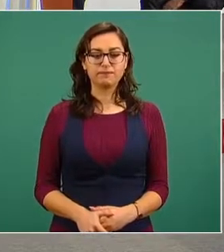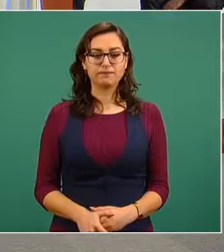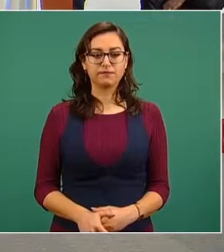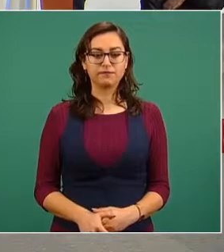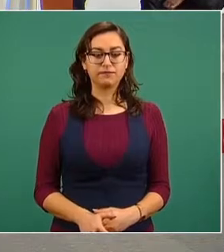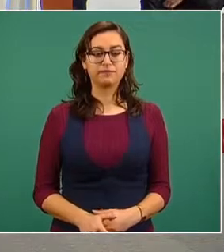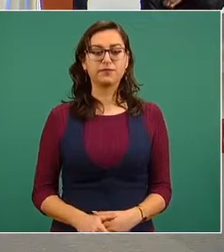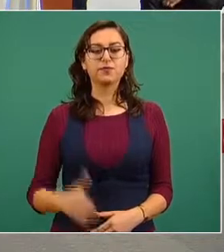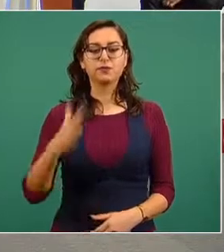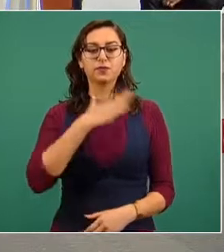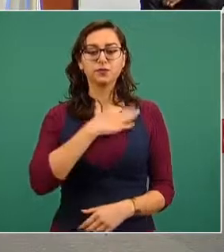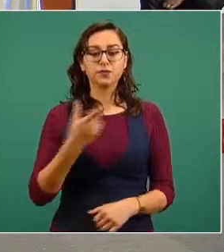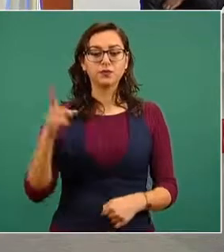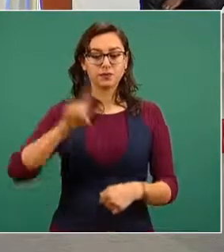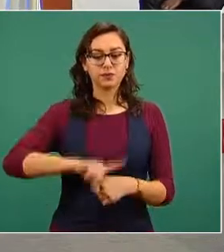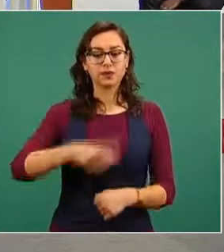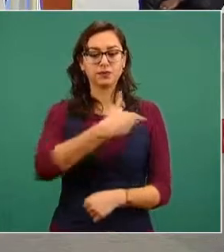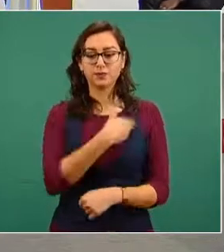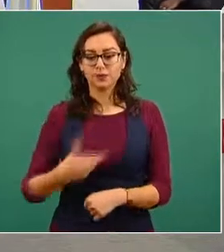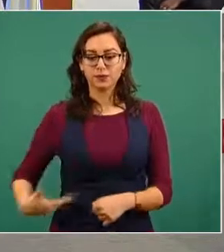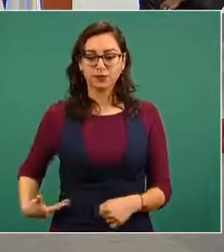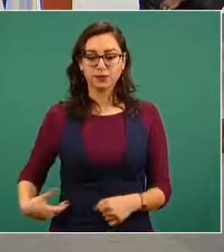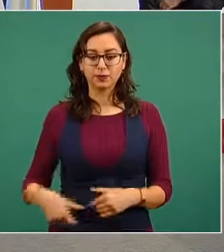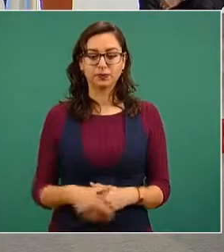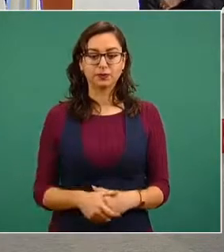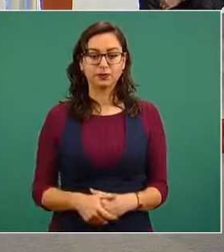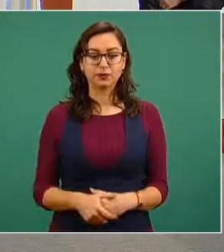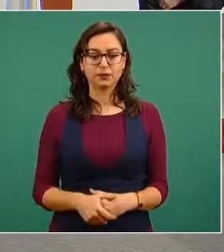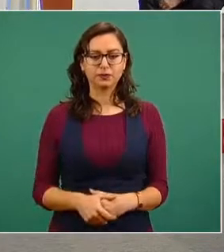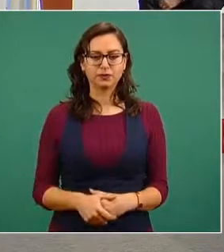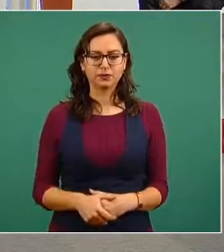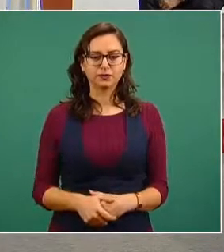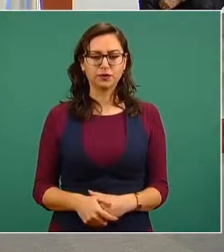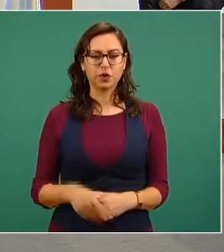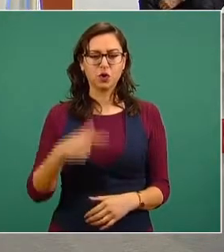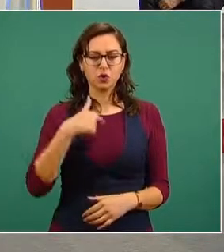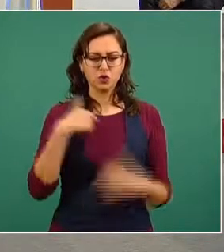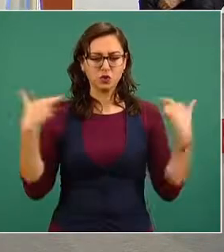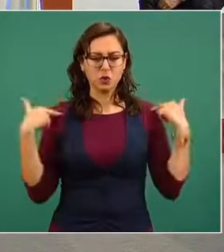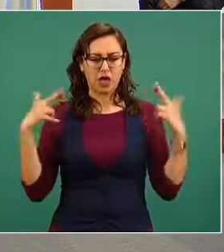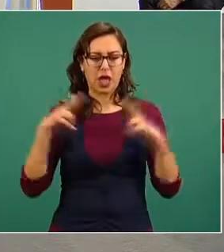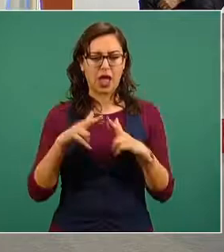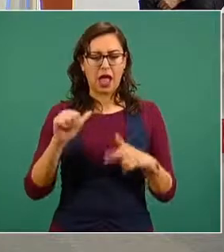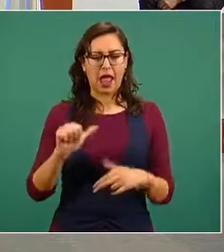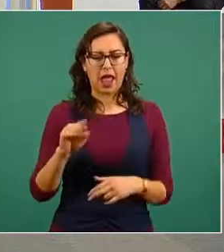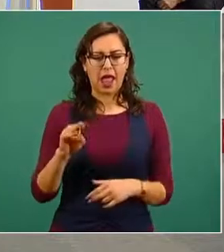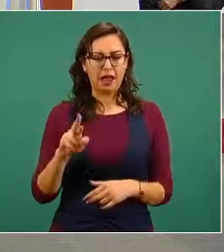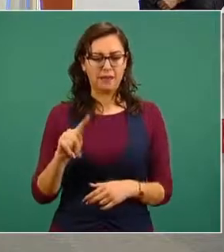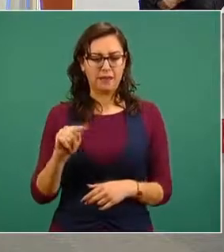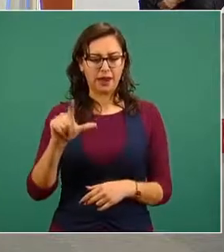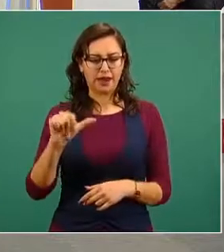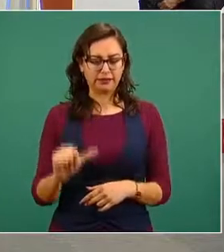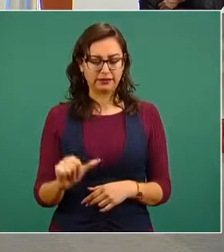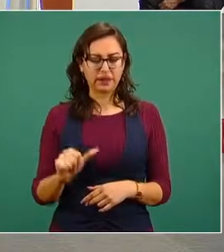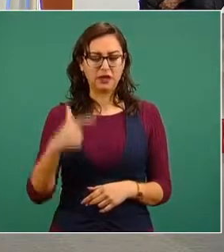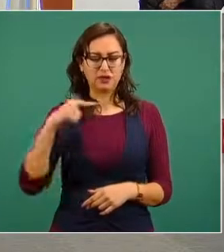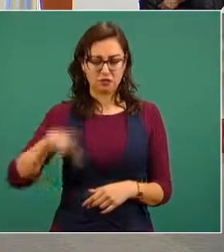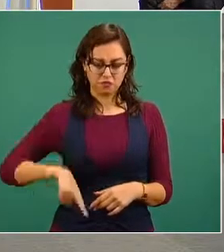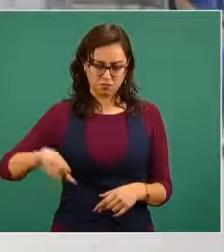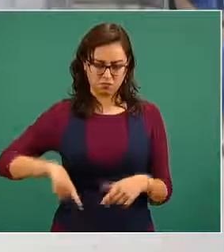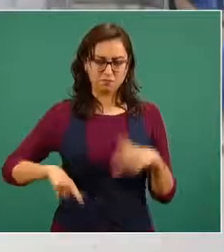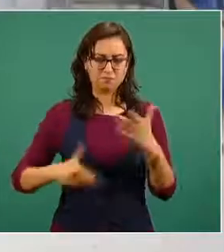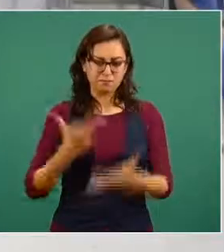Buenos días señor presidente soy la profesora Alberta Flores Aucedo servidora de la